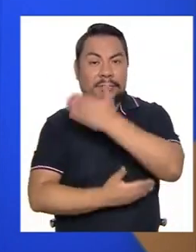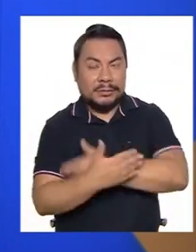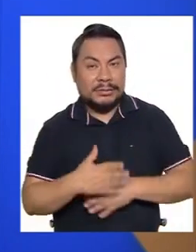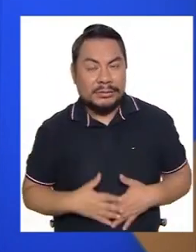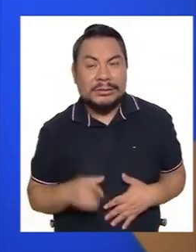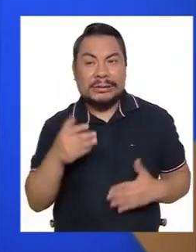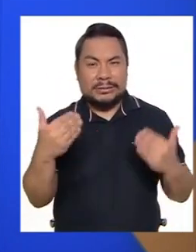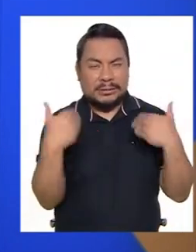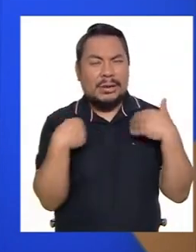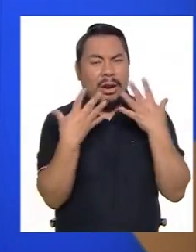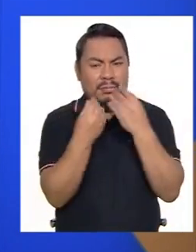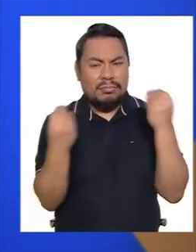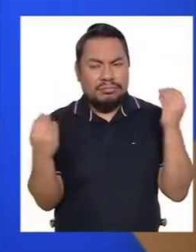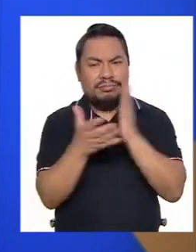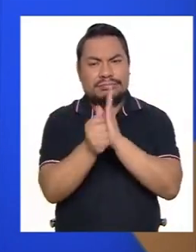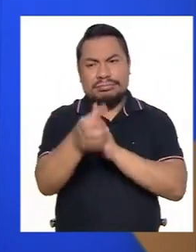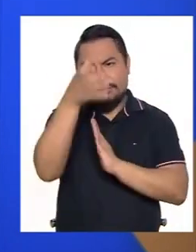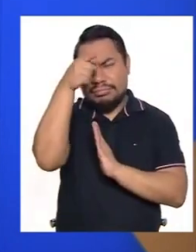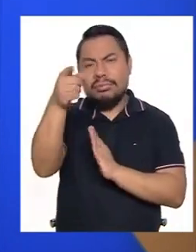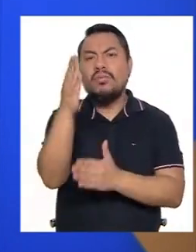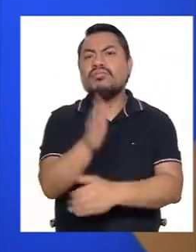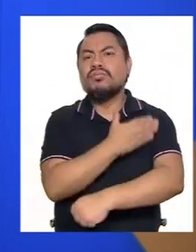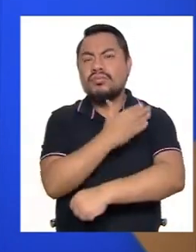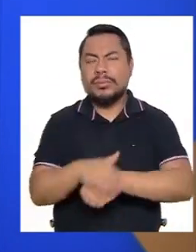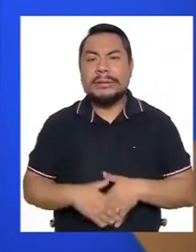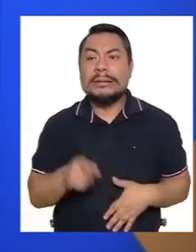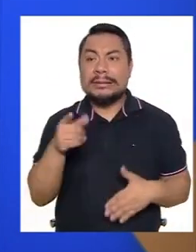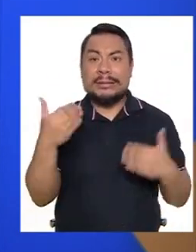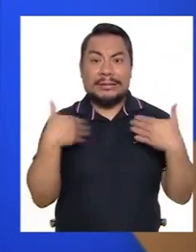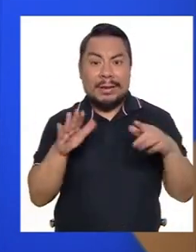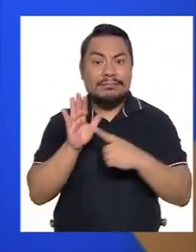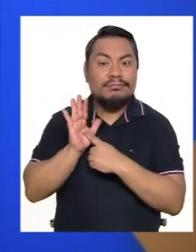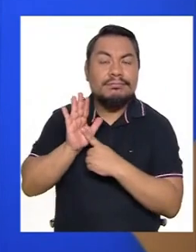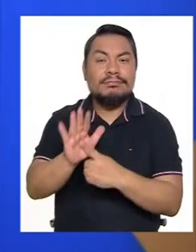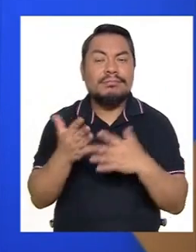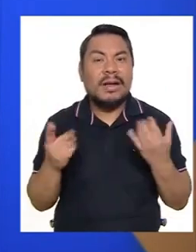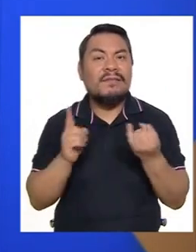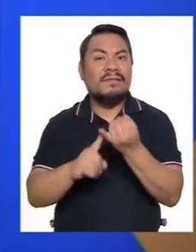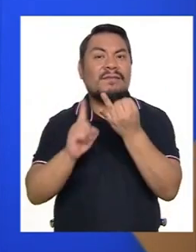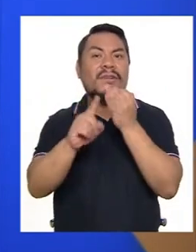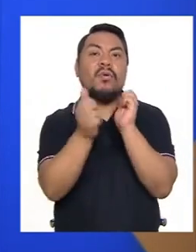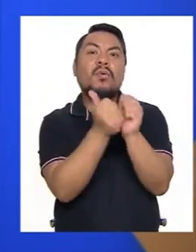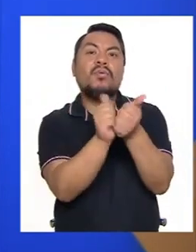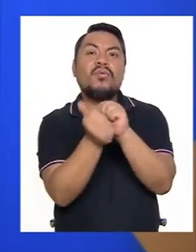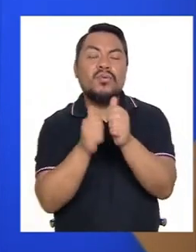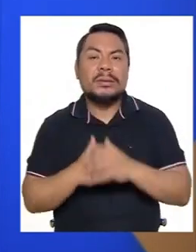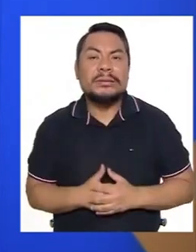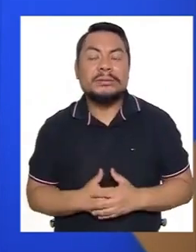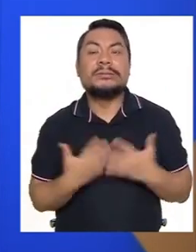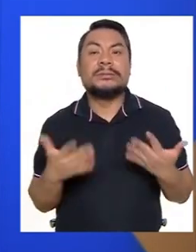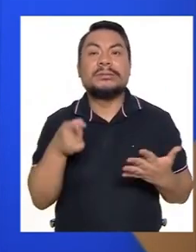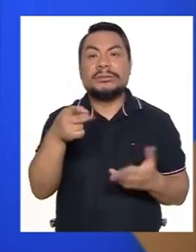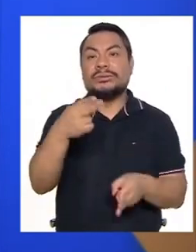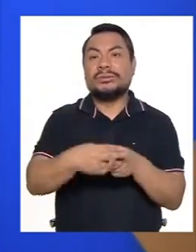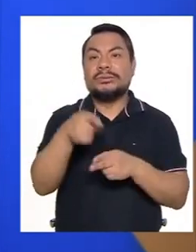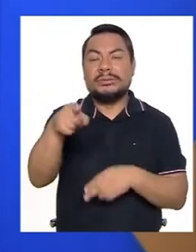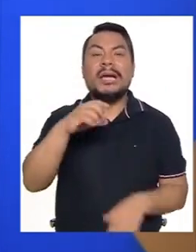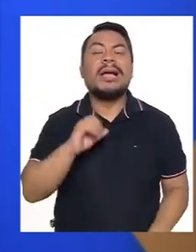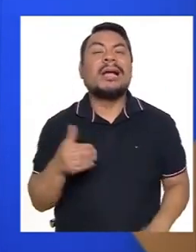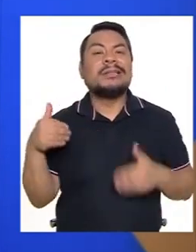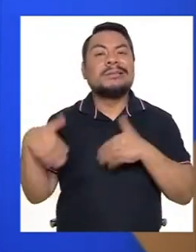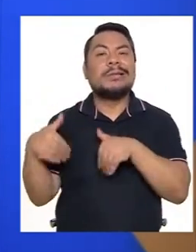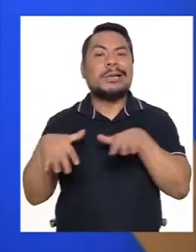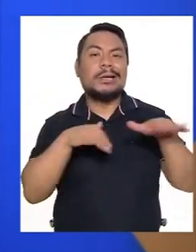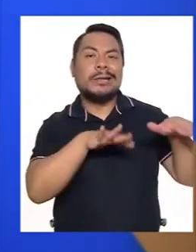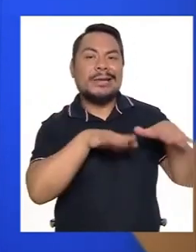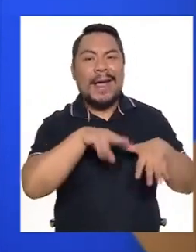discapacidad y tiene mucho talento para la música. Ella se ha presentado en distintos concursos y la llaman la